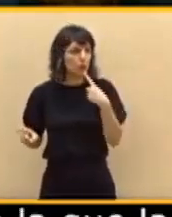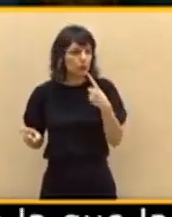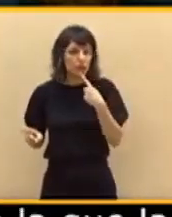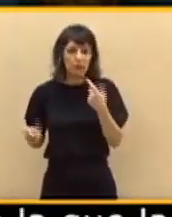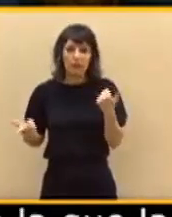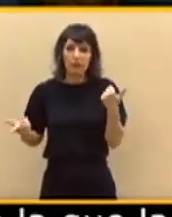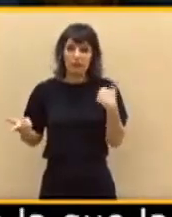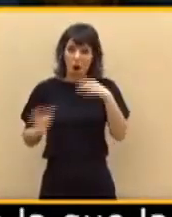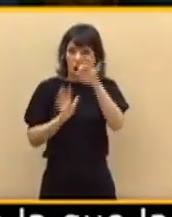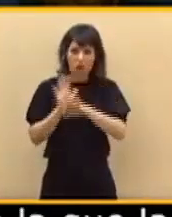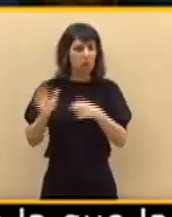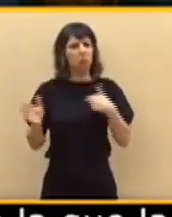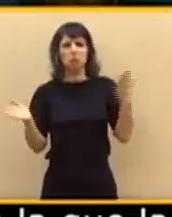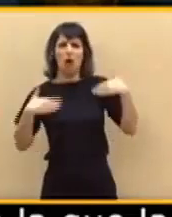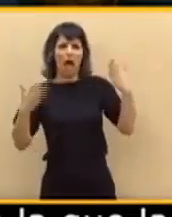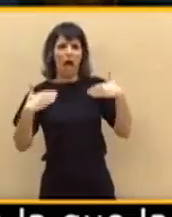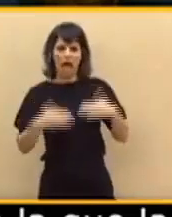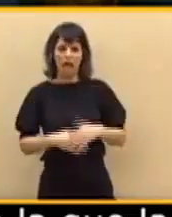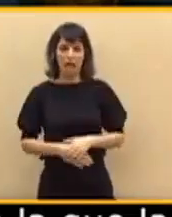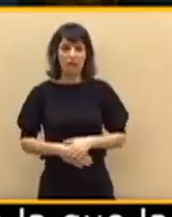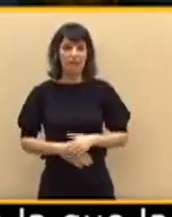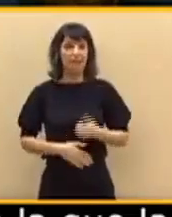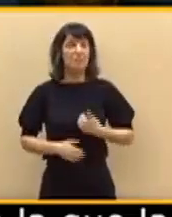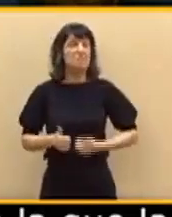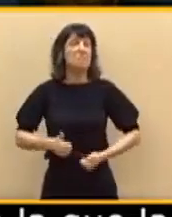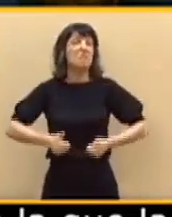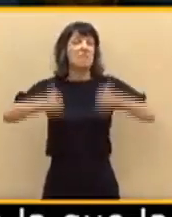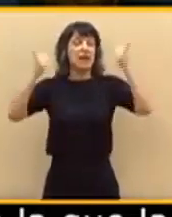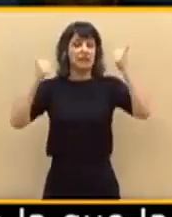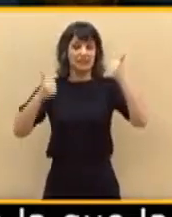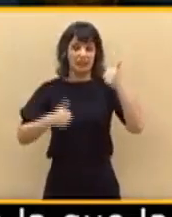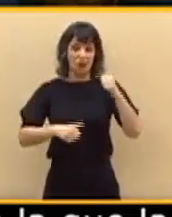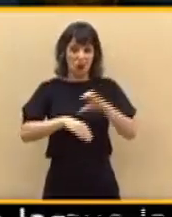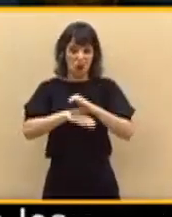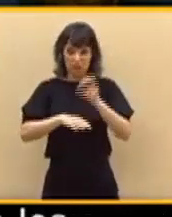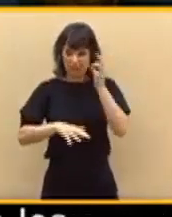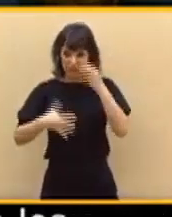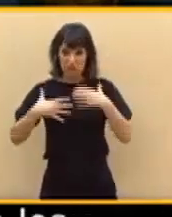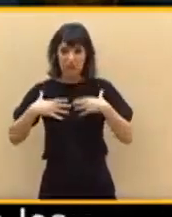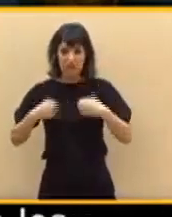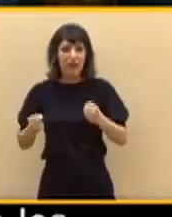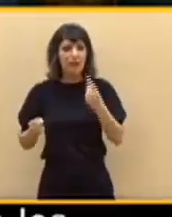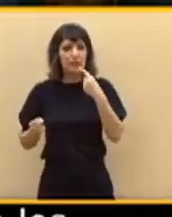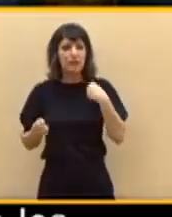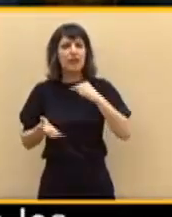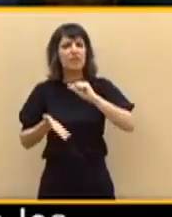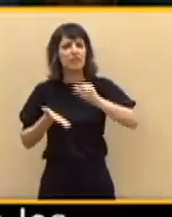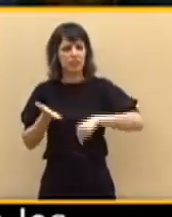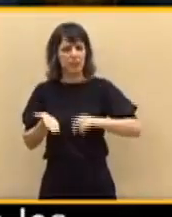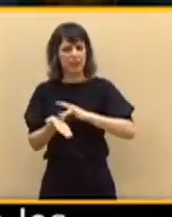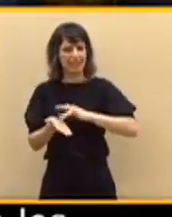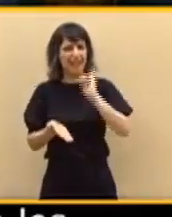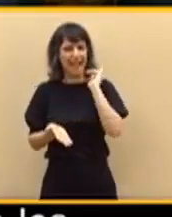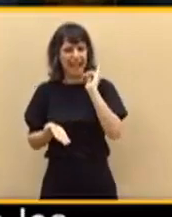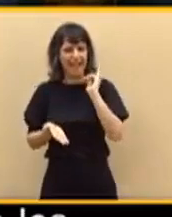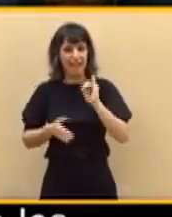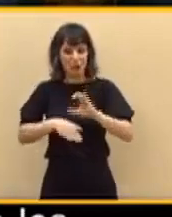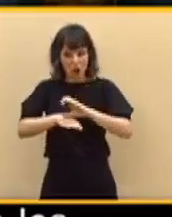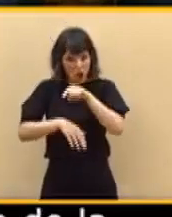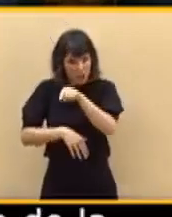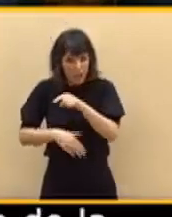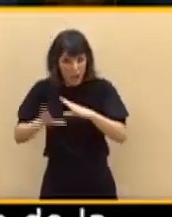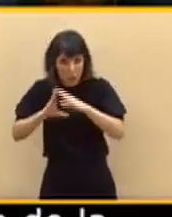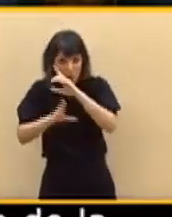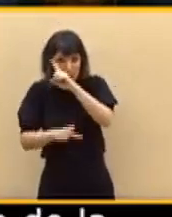orden. Y tuvo que llegar el consejero de la señora Ayuso a decir que tenía firma digital y a decir el consejero de la señora Ayuso que esa